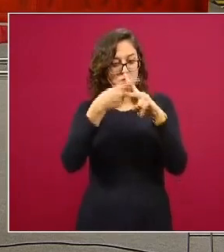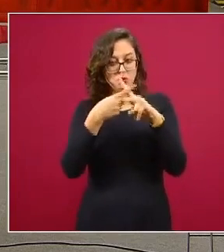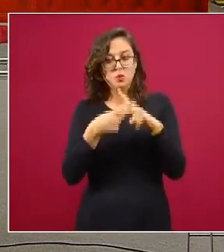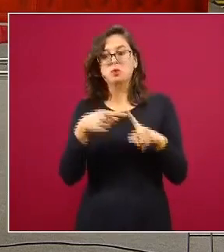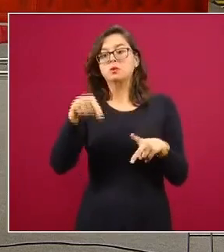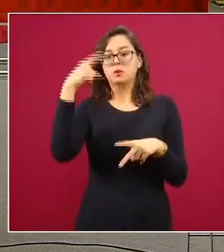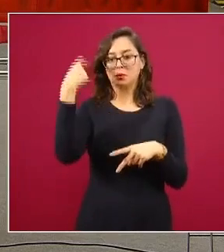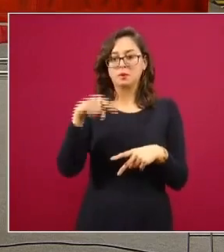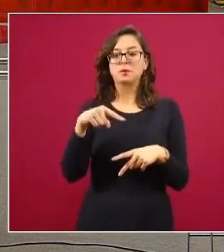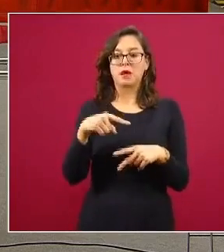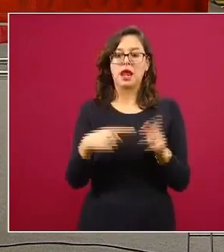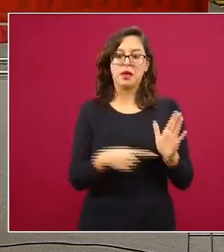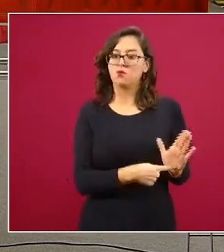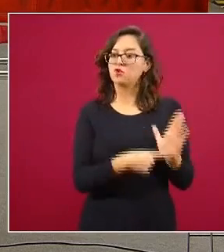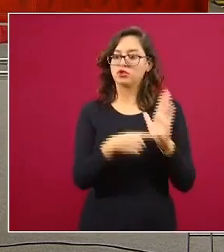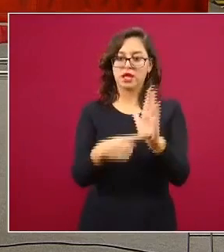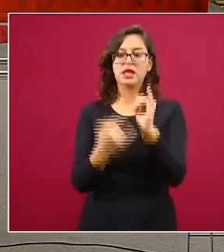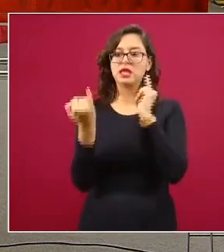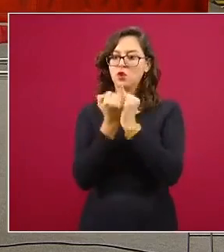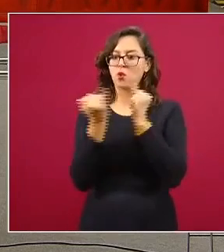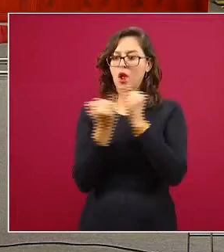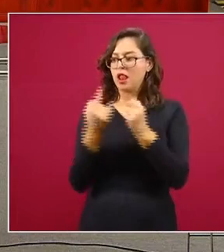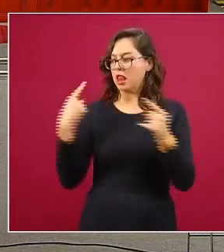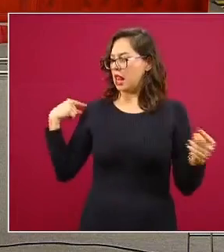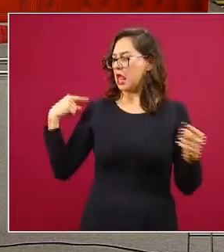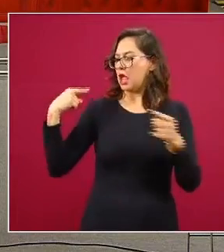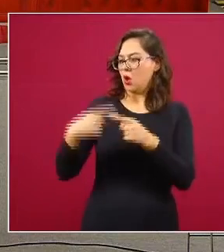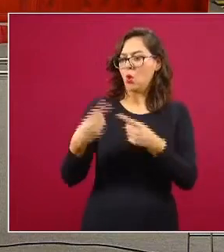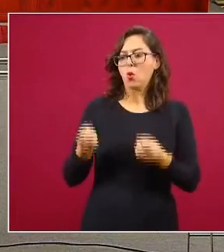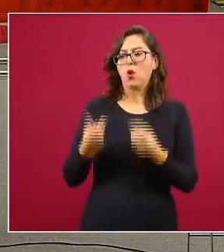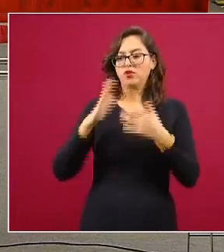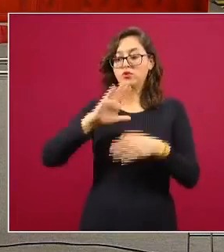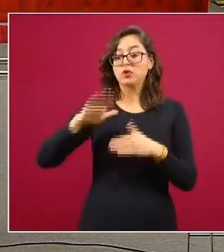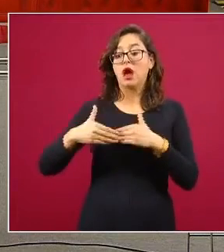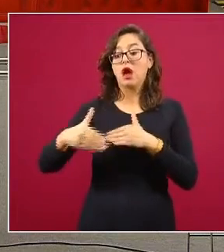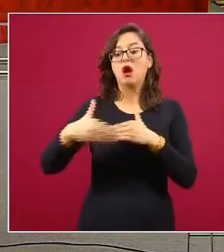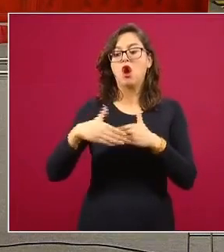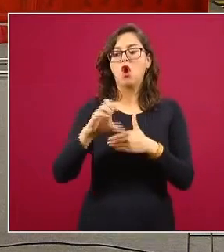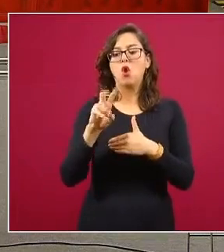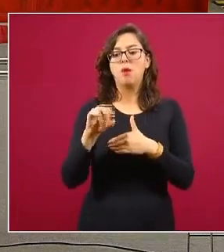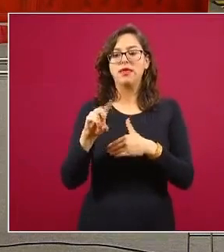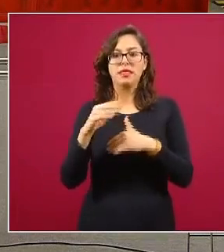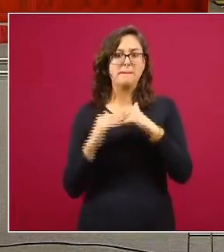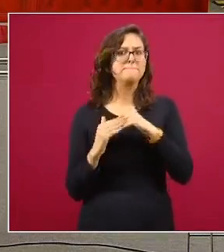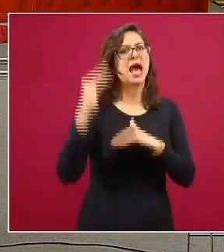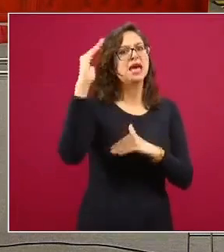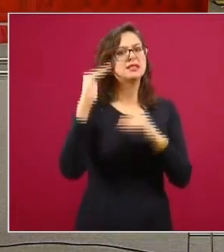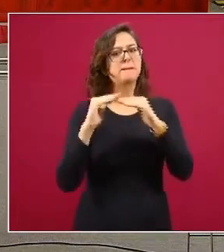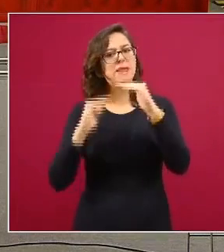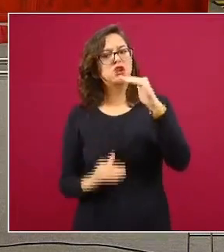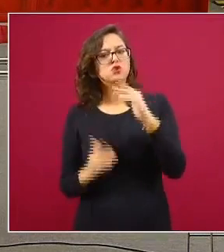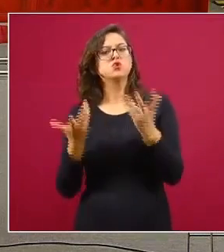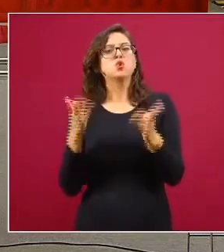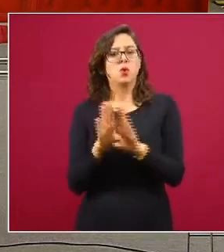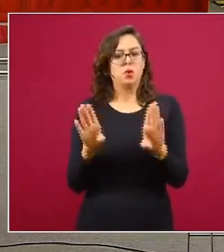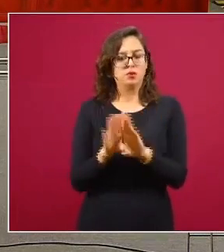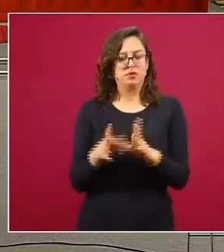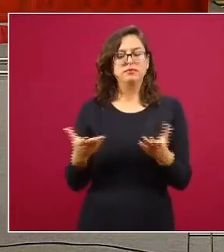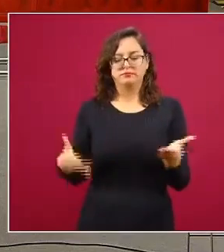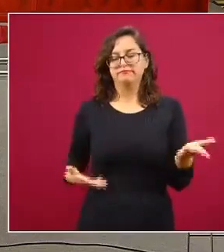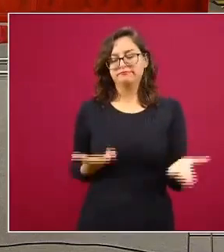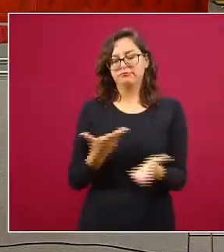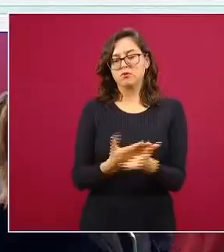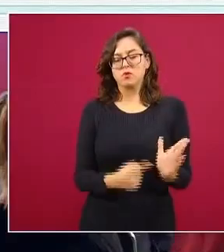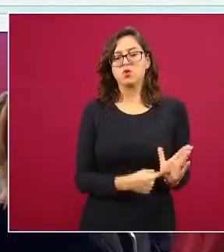esta herramienta de la que ya ha hablado el doctor Yanmar Gabastú y esto fue un esfuerzo un esfuerzo de unir